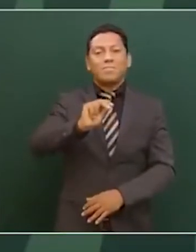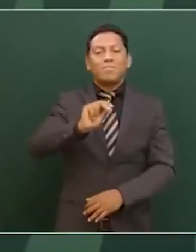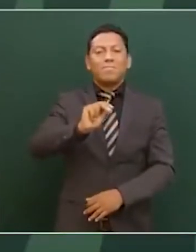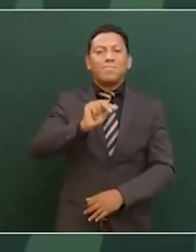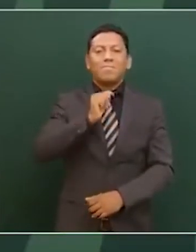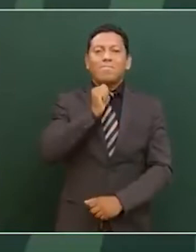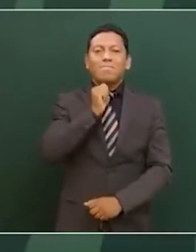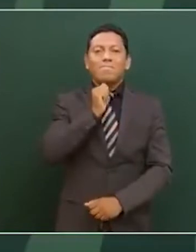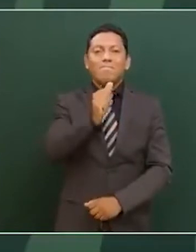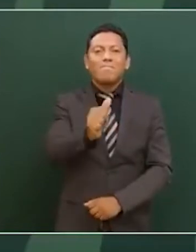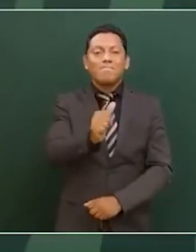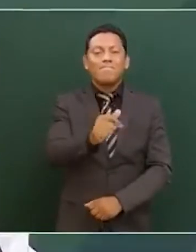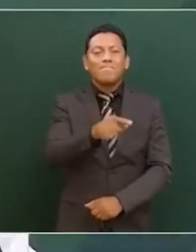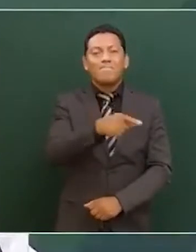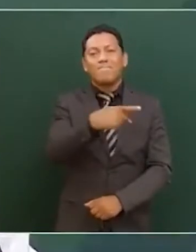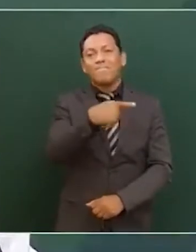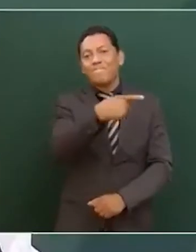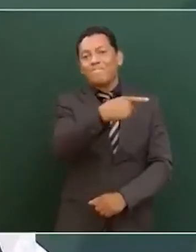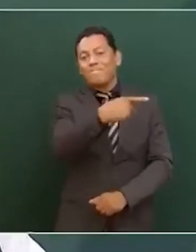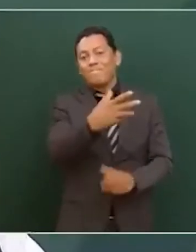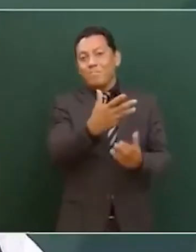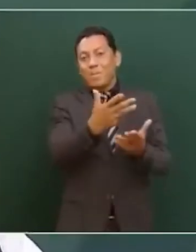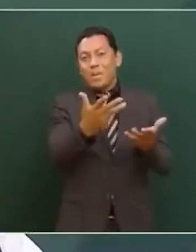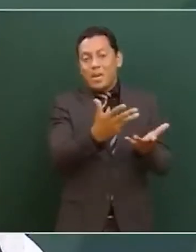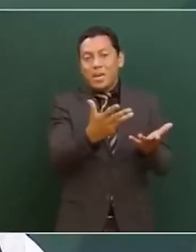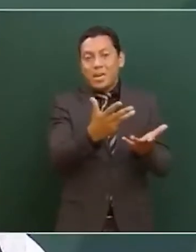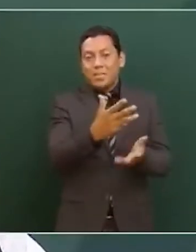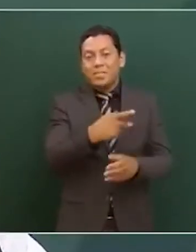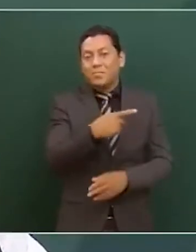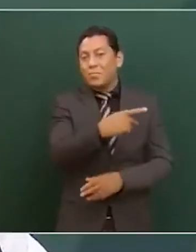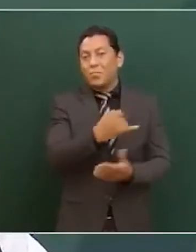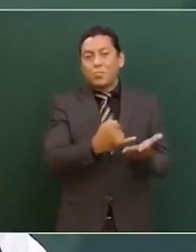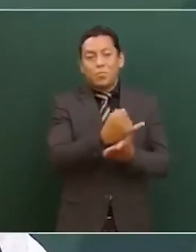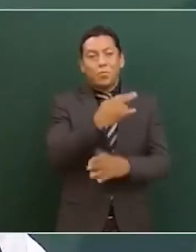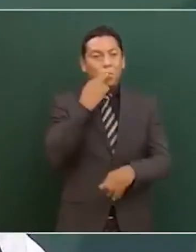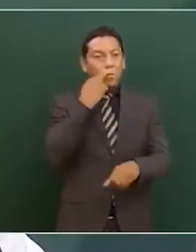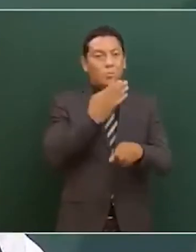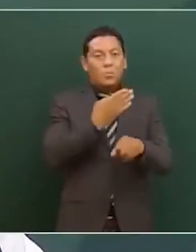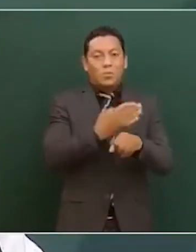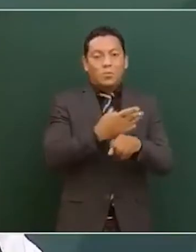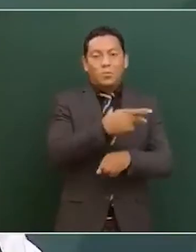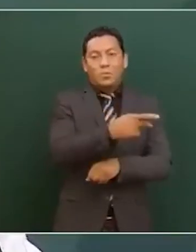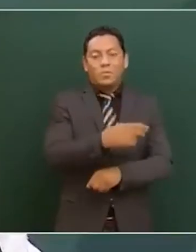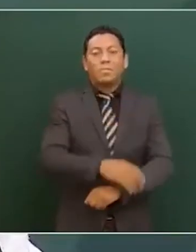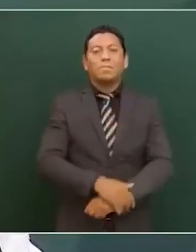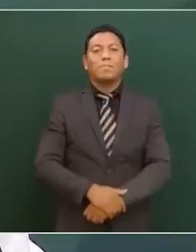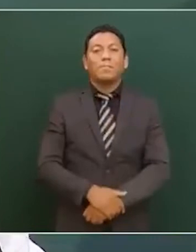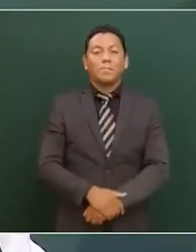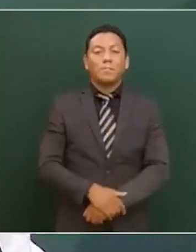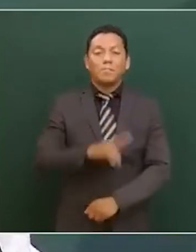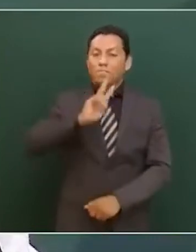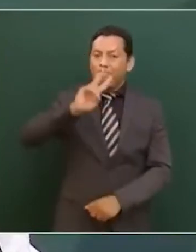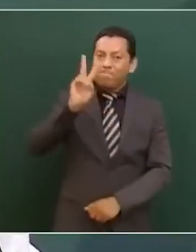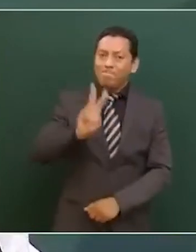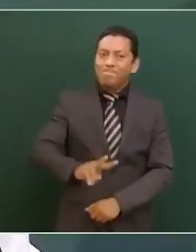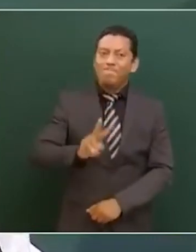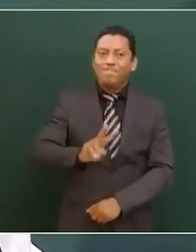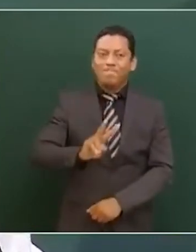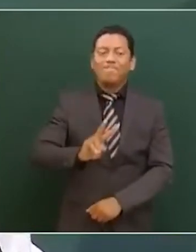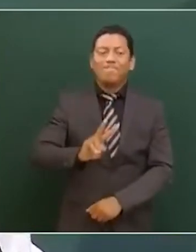se le está queriendo dar a este asunto. La verdad